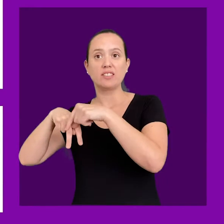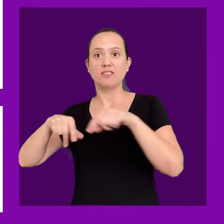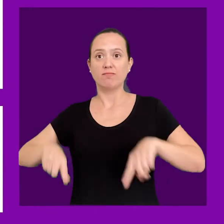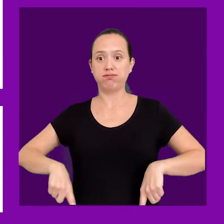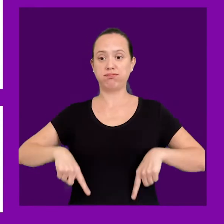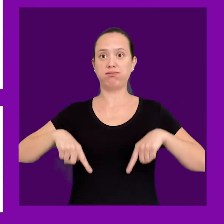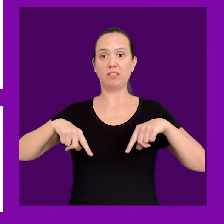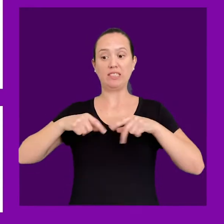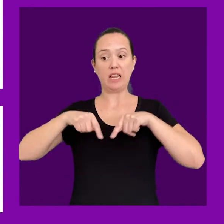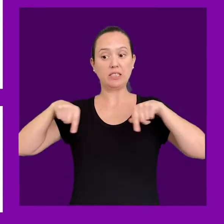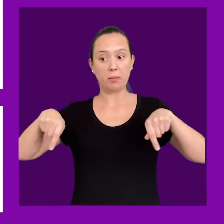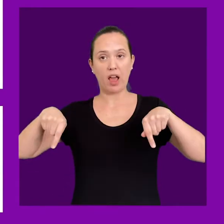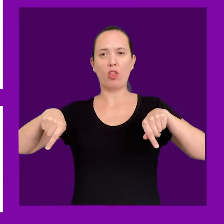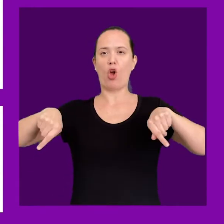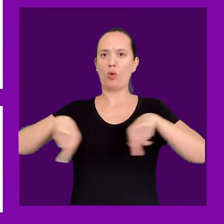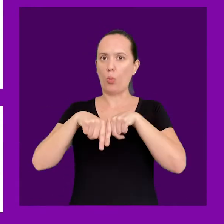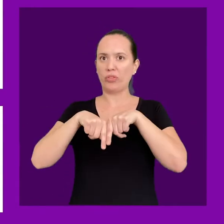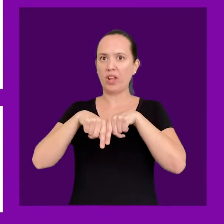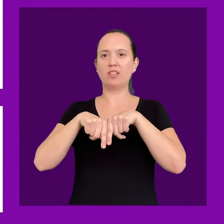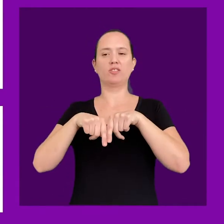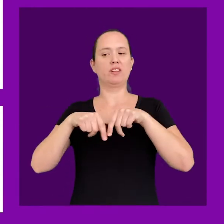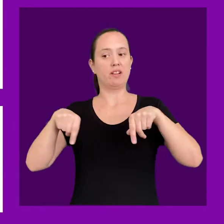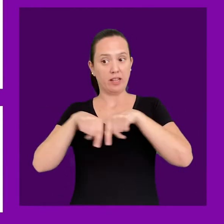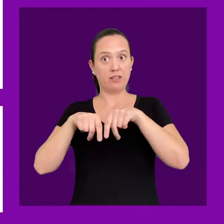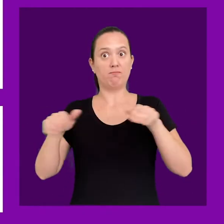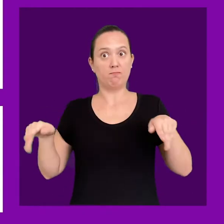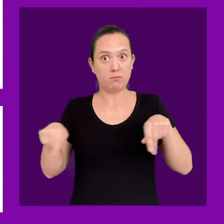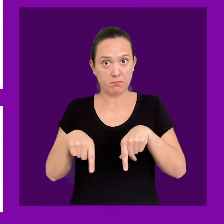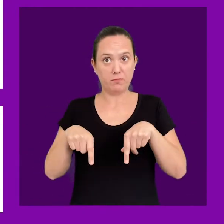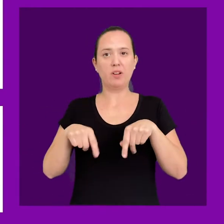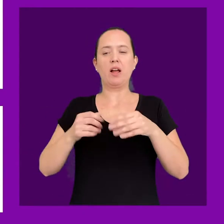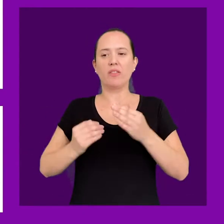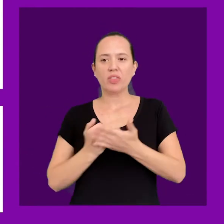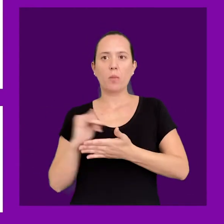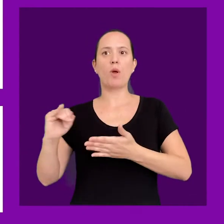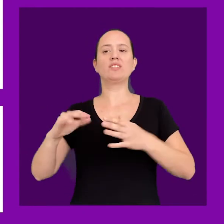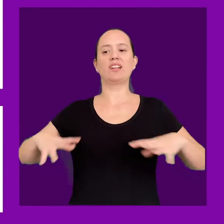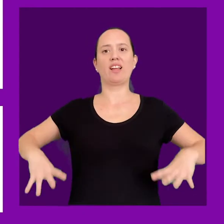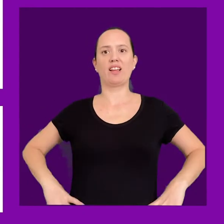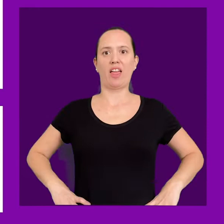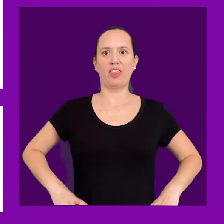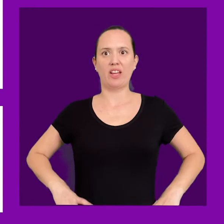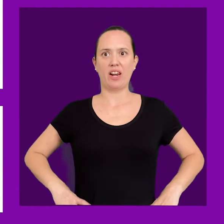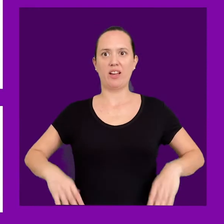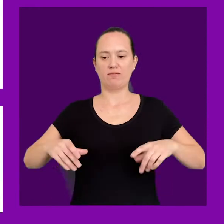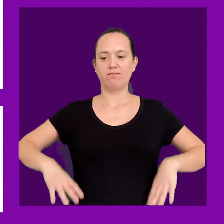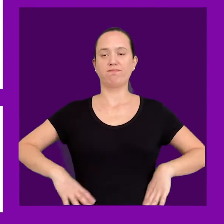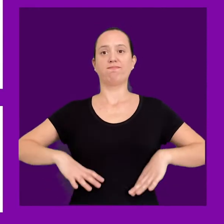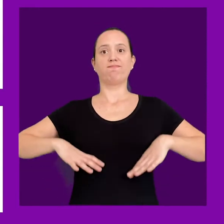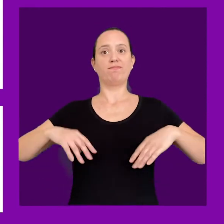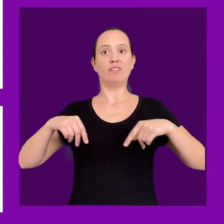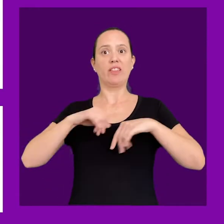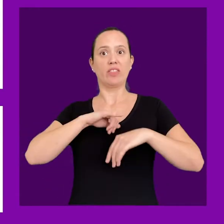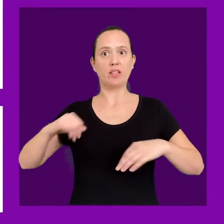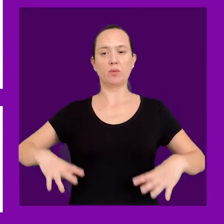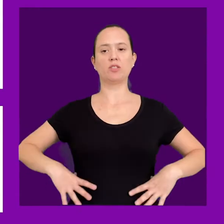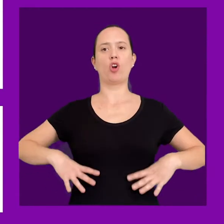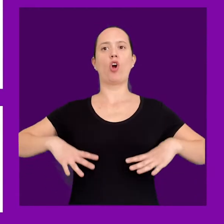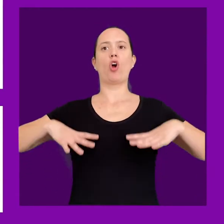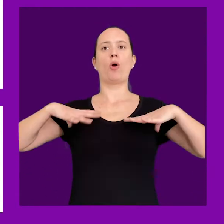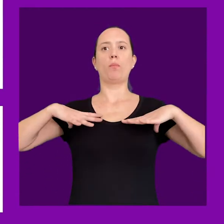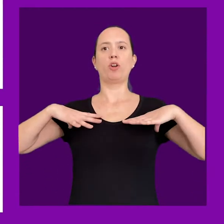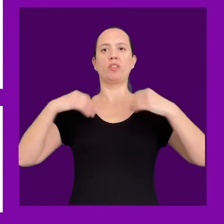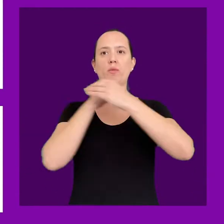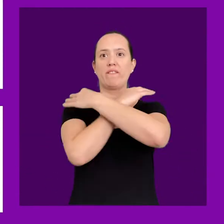piernas, si están separadas o juntas, el espacio entre ellas, la posición de nuestra cadera sobre las piernas, la